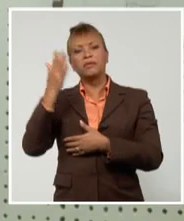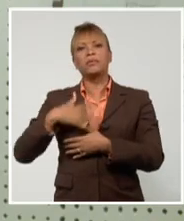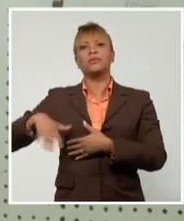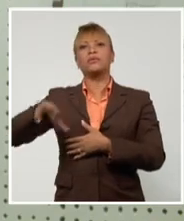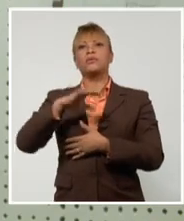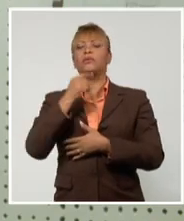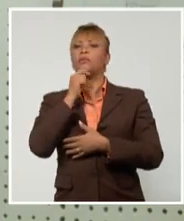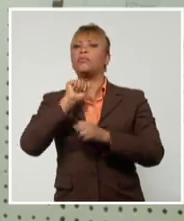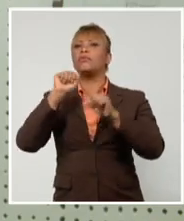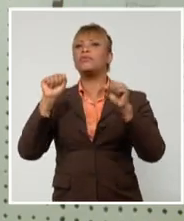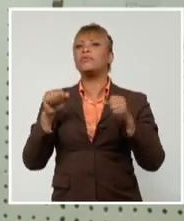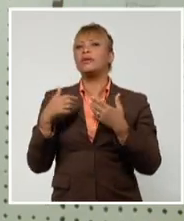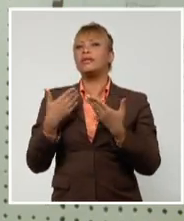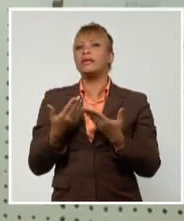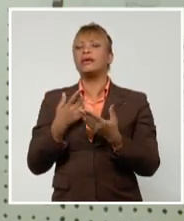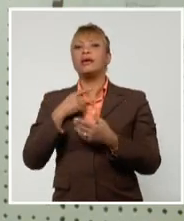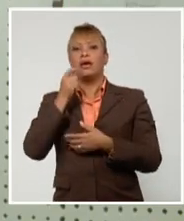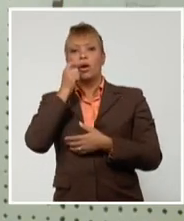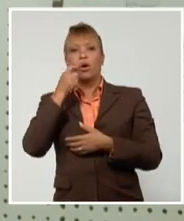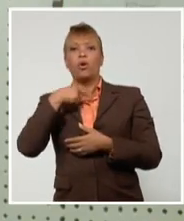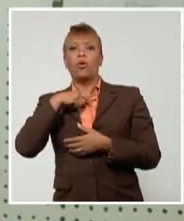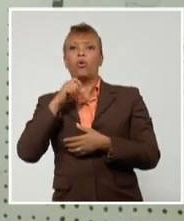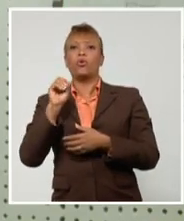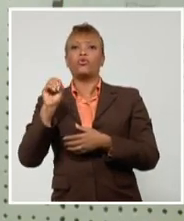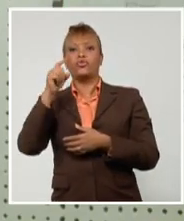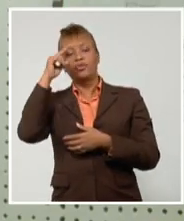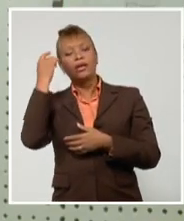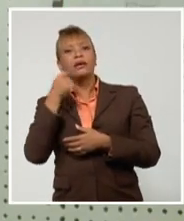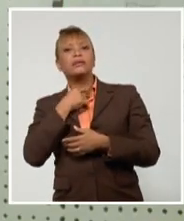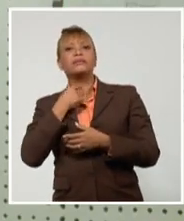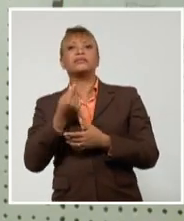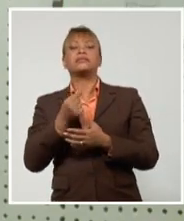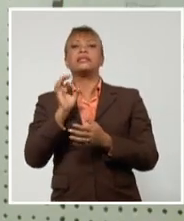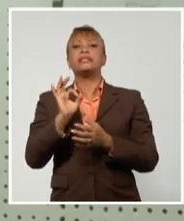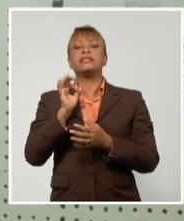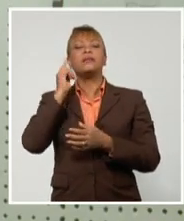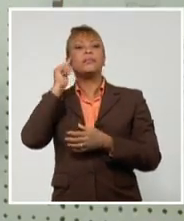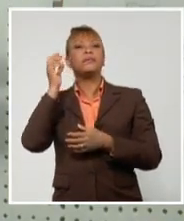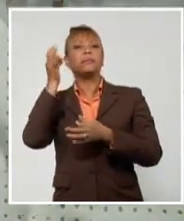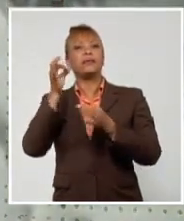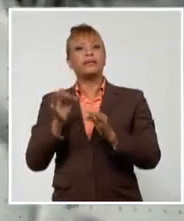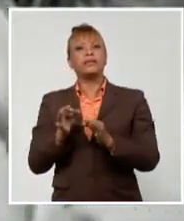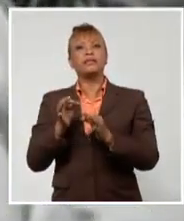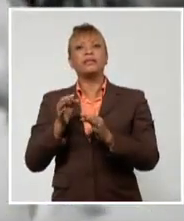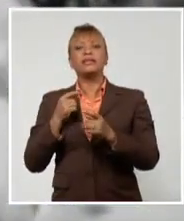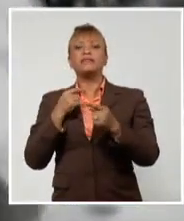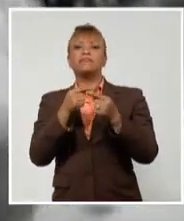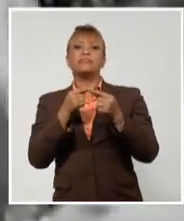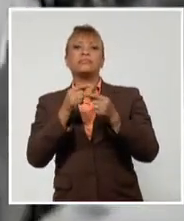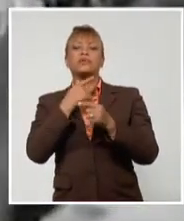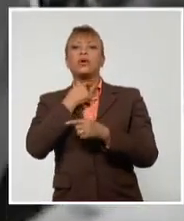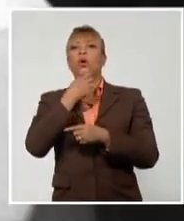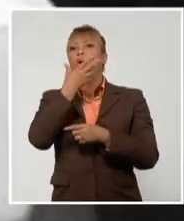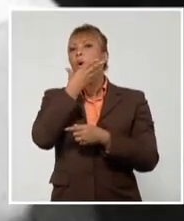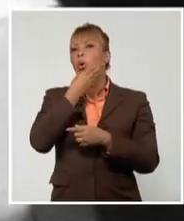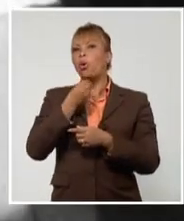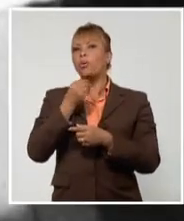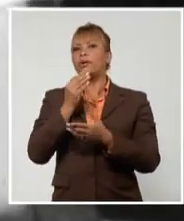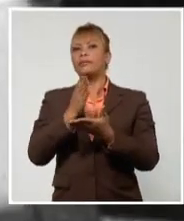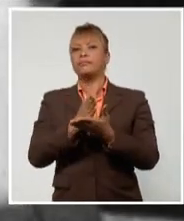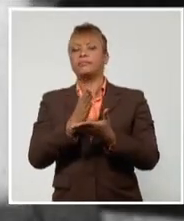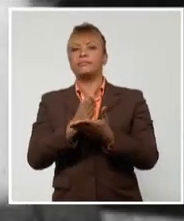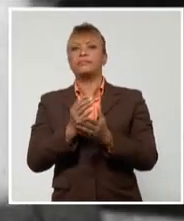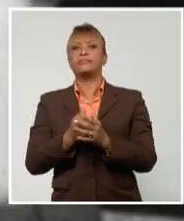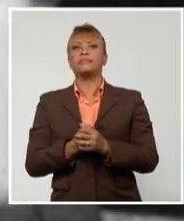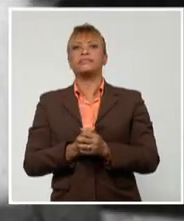posibilidad de que José Antonio pueda seguir estando presente y acercándose a las jóvenes generaciones, a los jóvenes estudiantes universitarios. Yuri Snorigo,